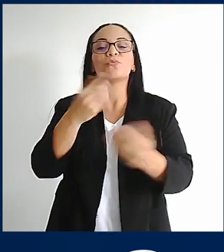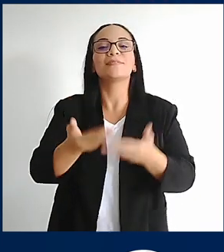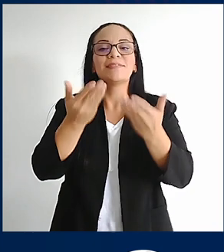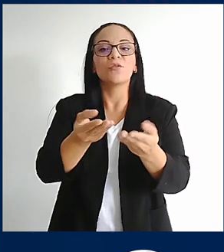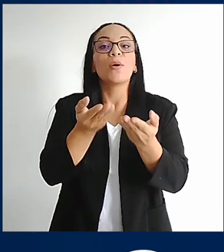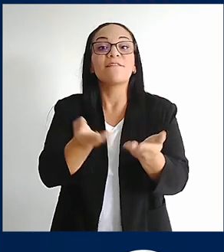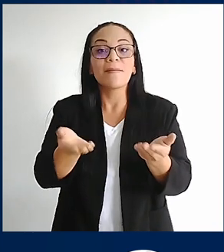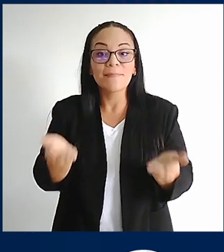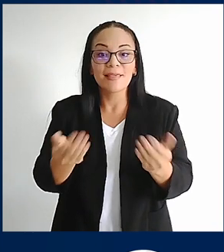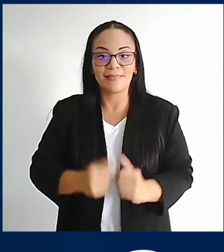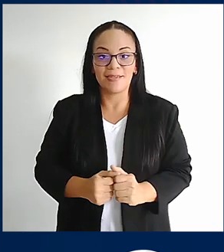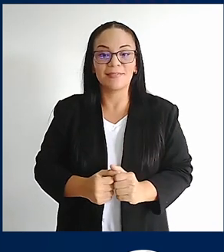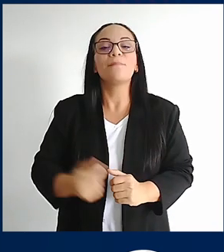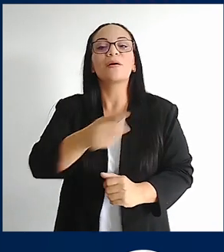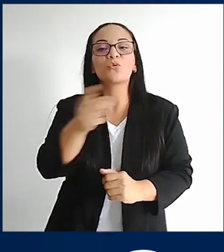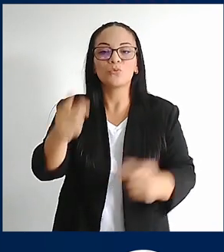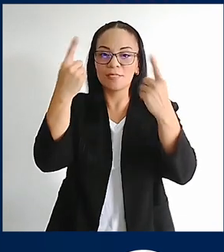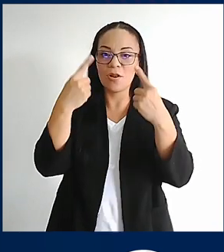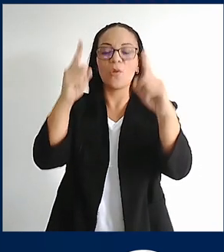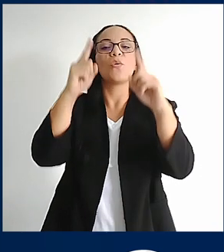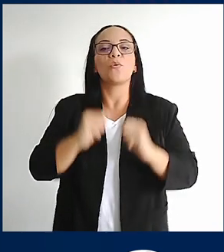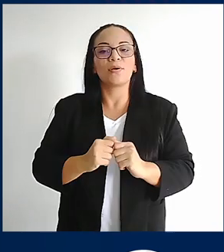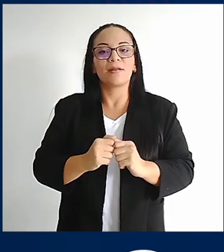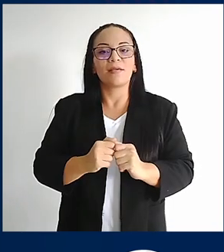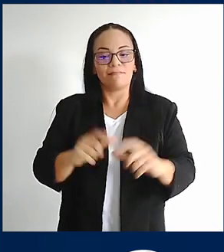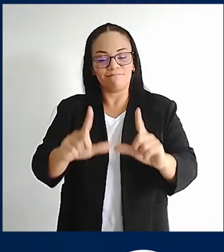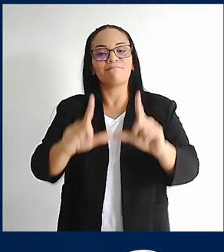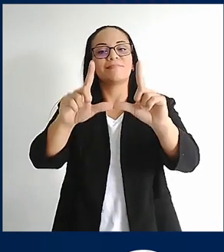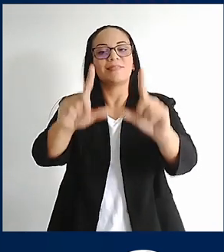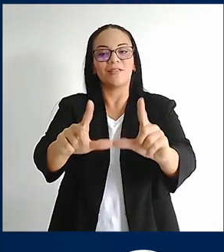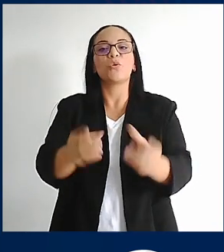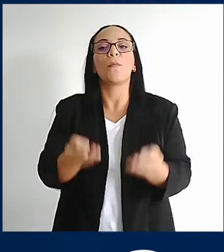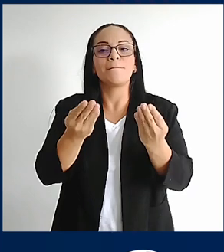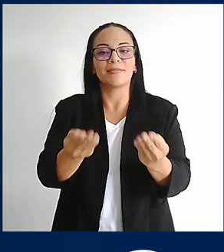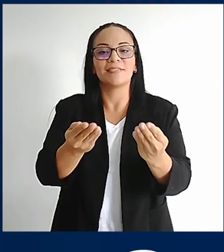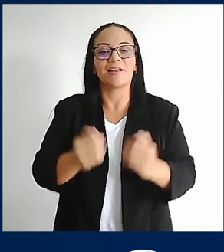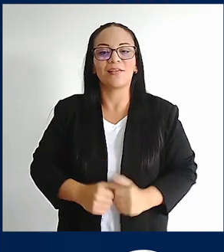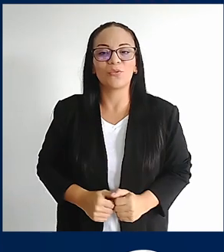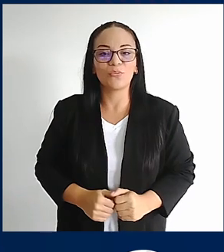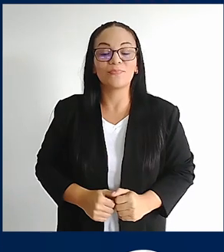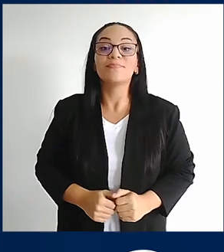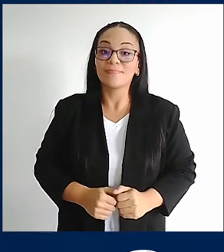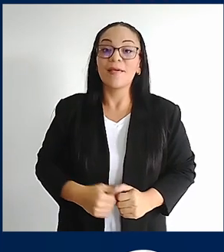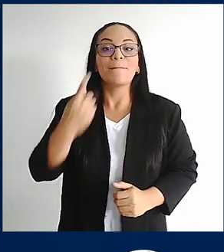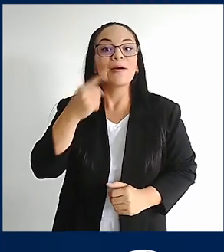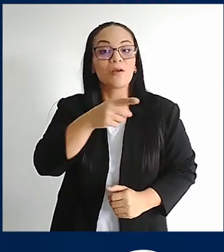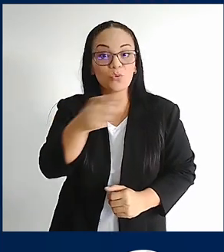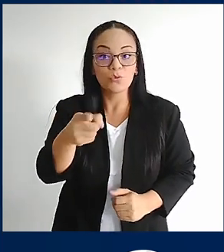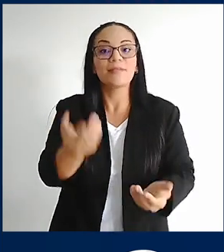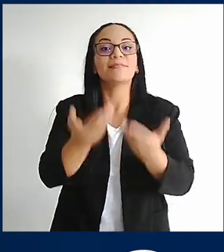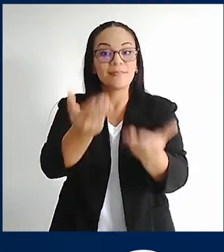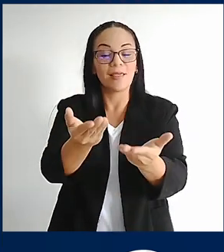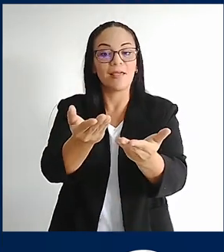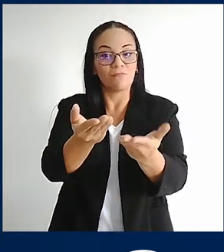las herramientas para que puedan obtener un título de bachillerato que le dé a usted